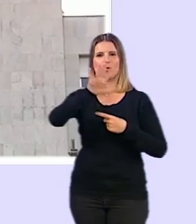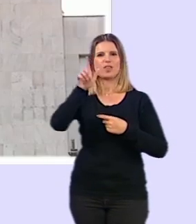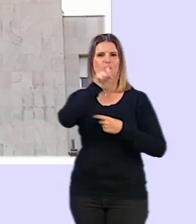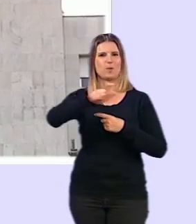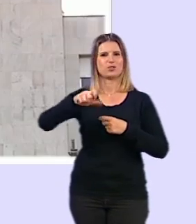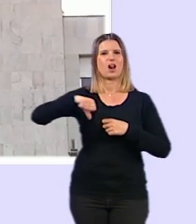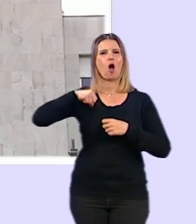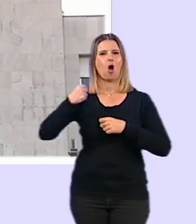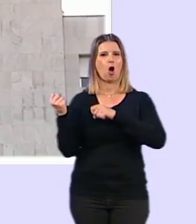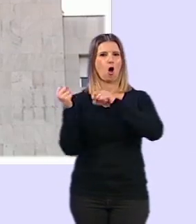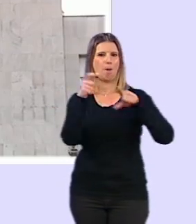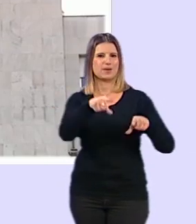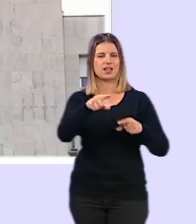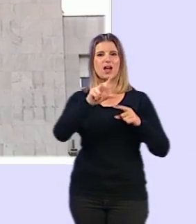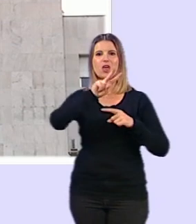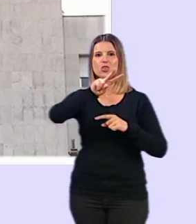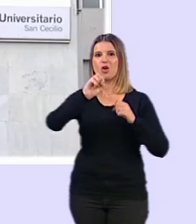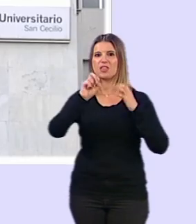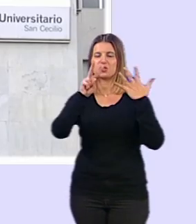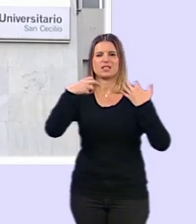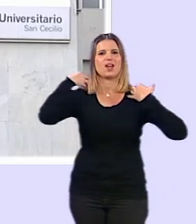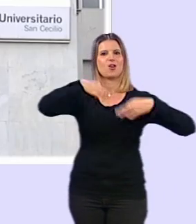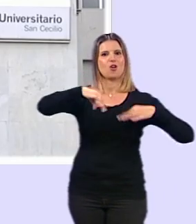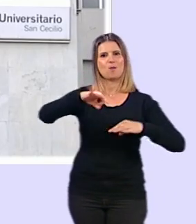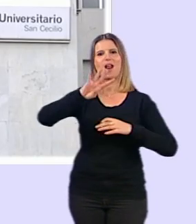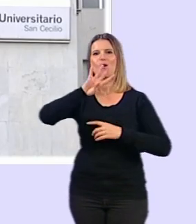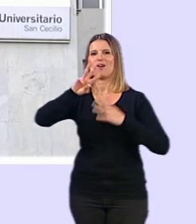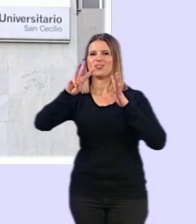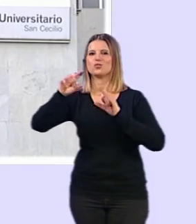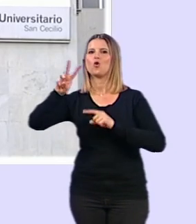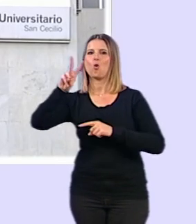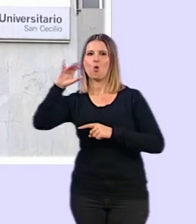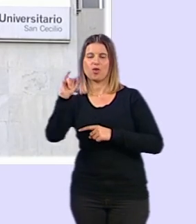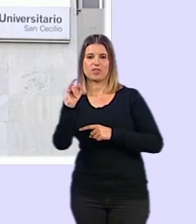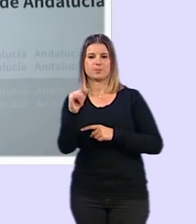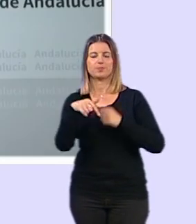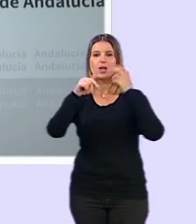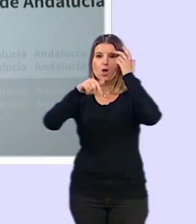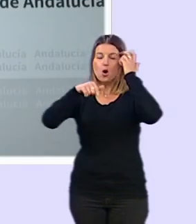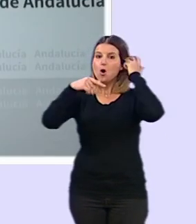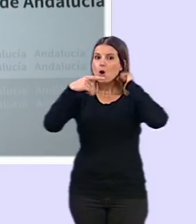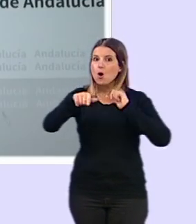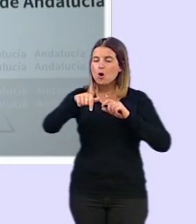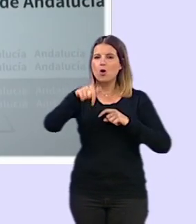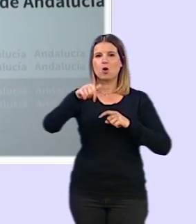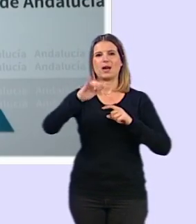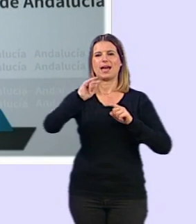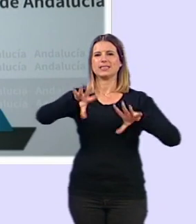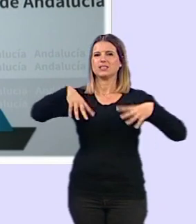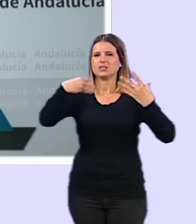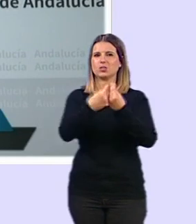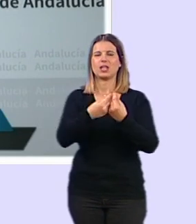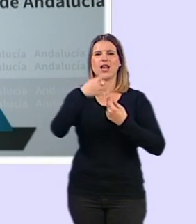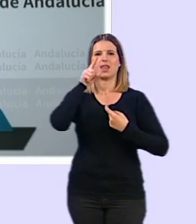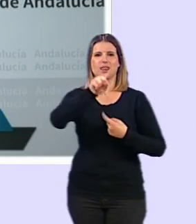hospitalizaciones, siendo 207 convencionales y 48 en UCI. En el día de hoy se han producido una totalidad de